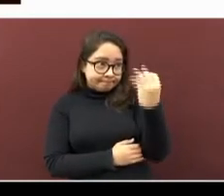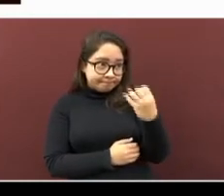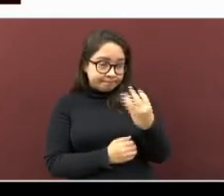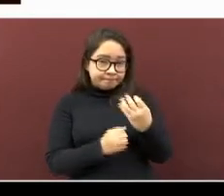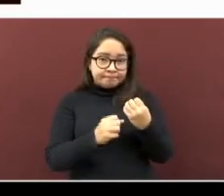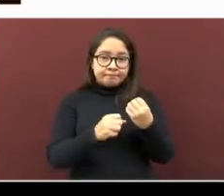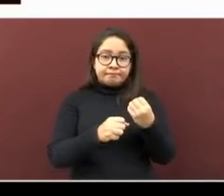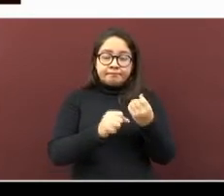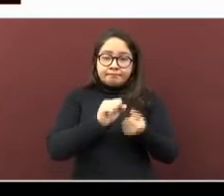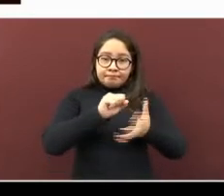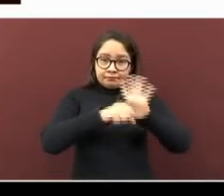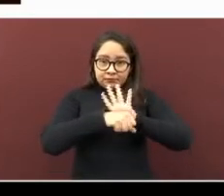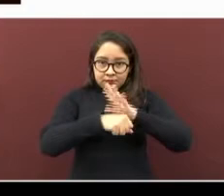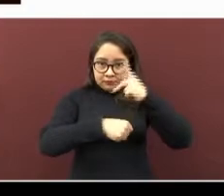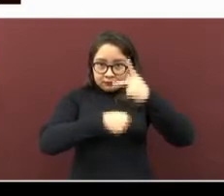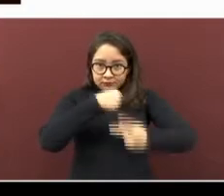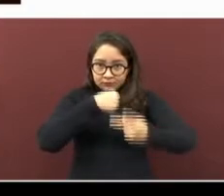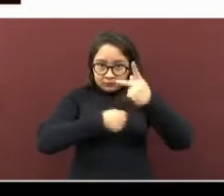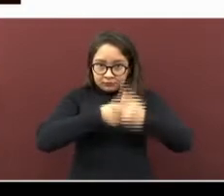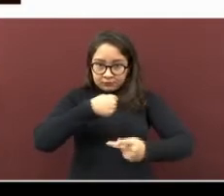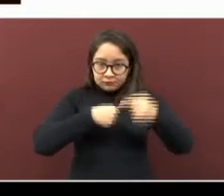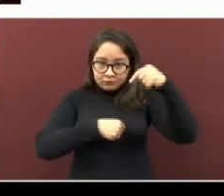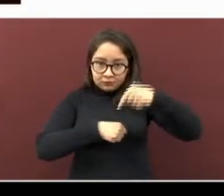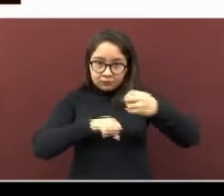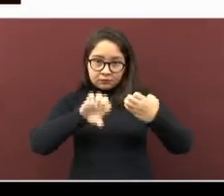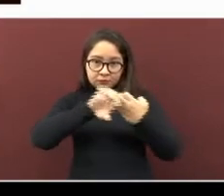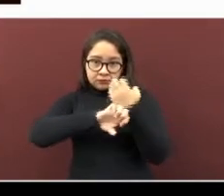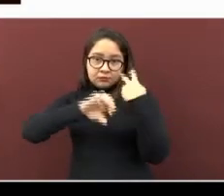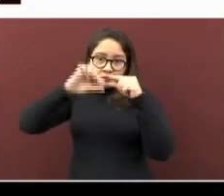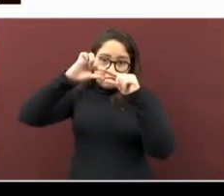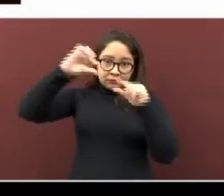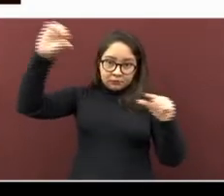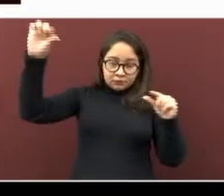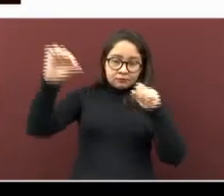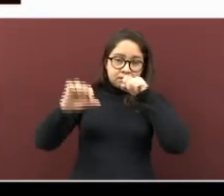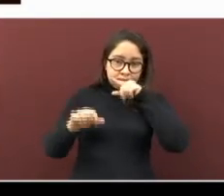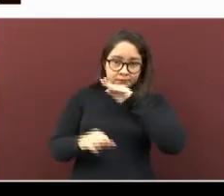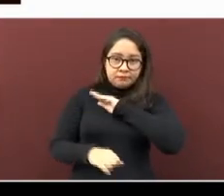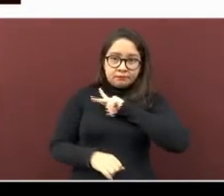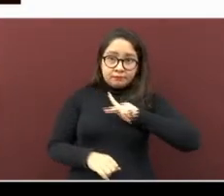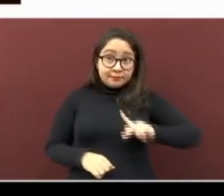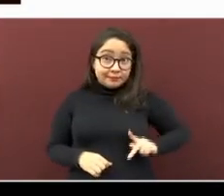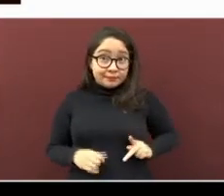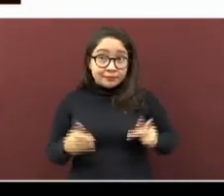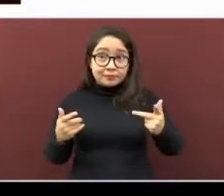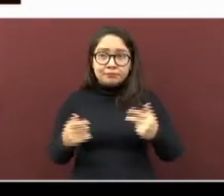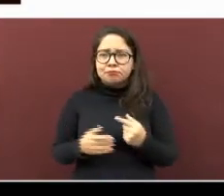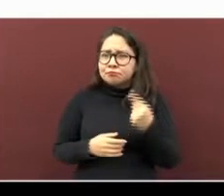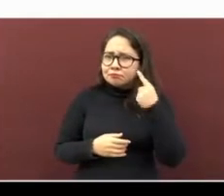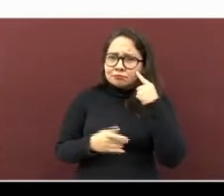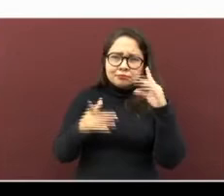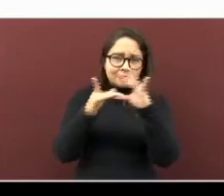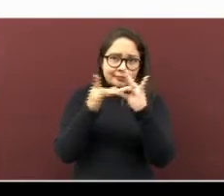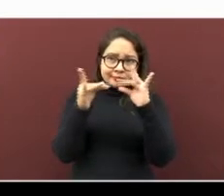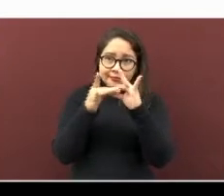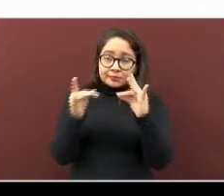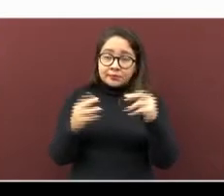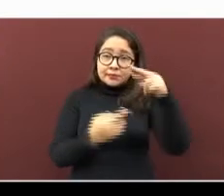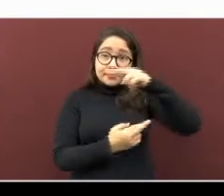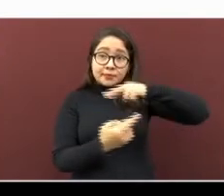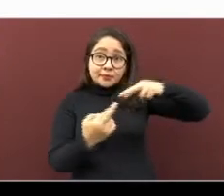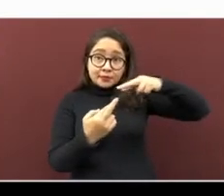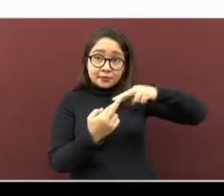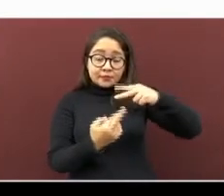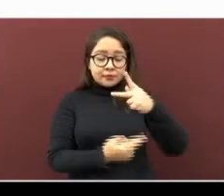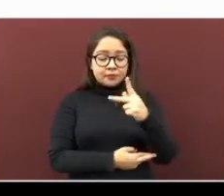en el territorio veracruzano y a nivel municipal. Les explico. Para la región